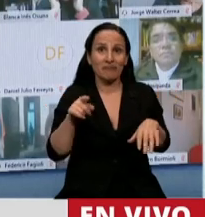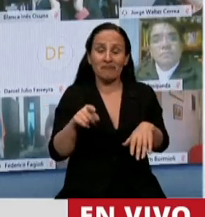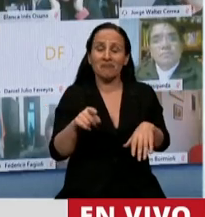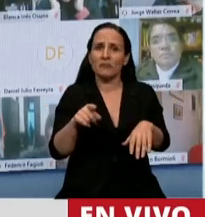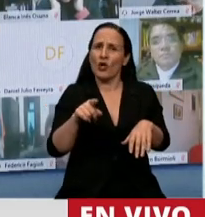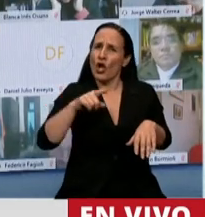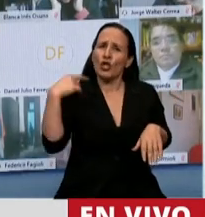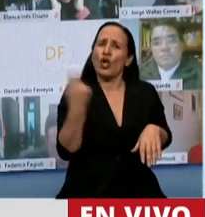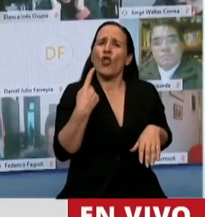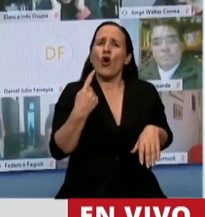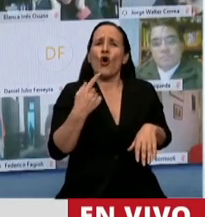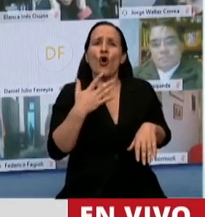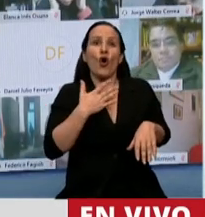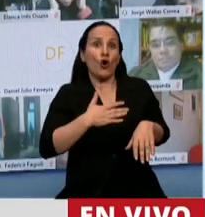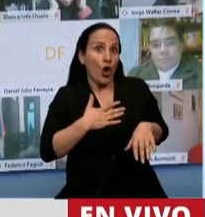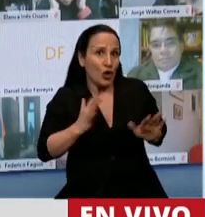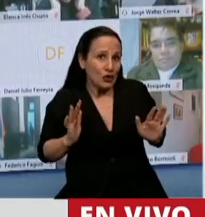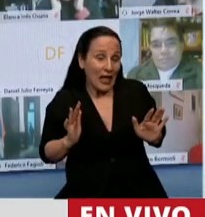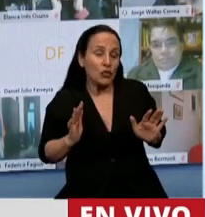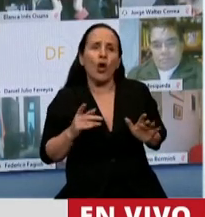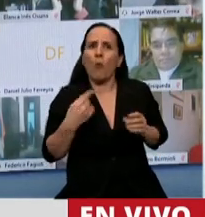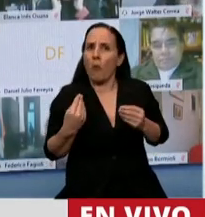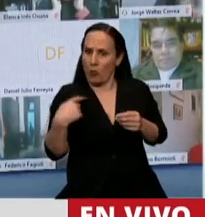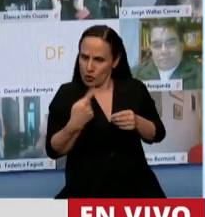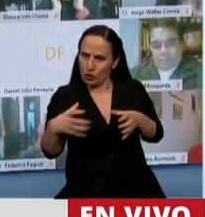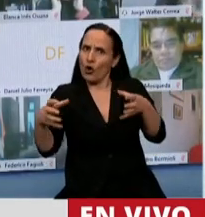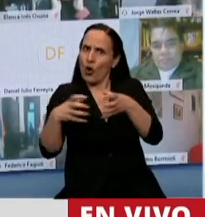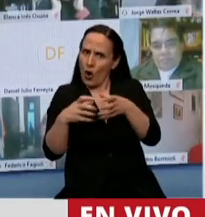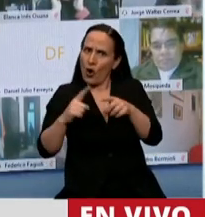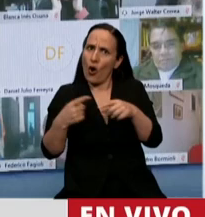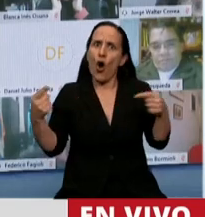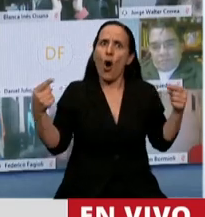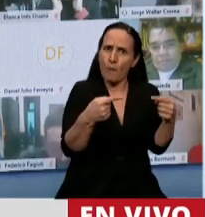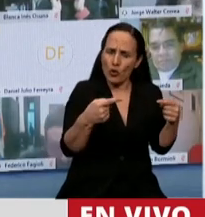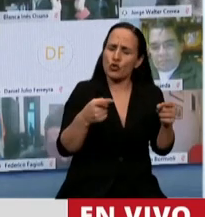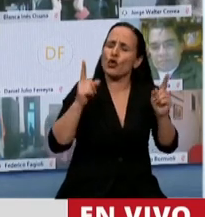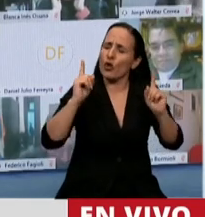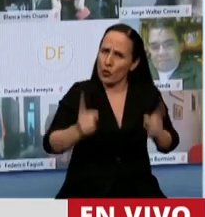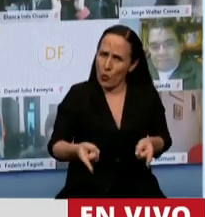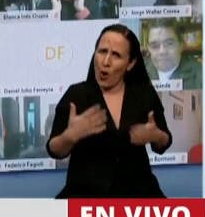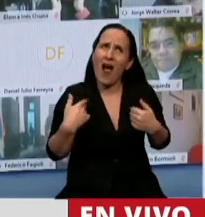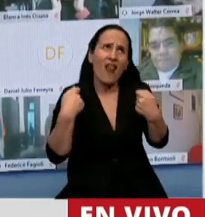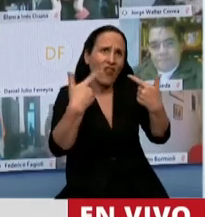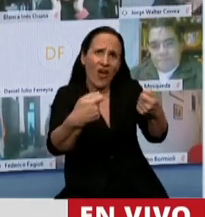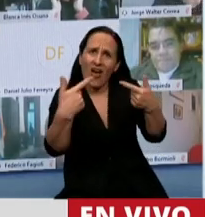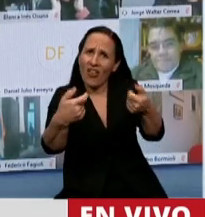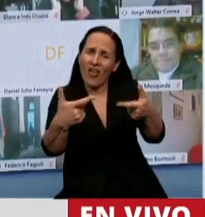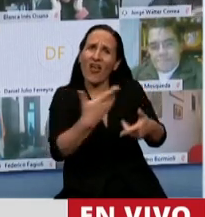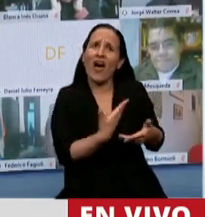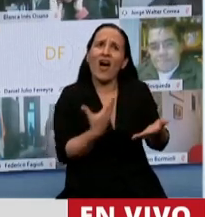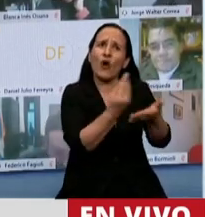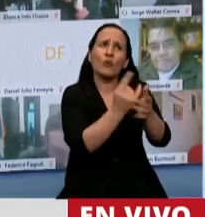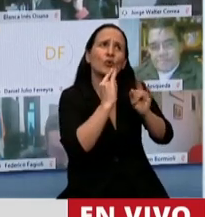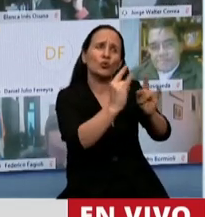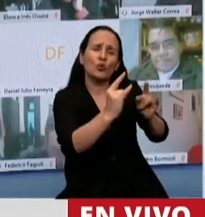porque además nosotros desde la oposición le brindamos al gobierno la totalidad de las herramientas necesarias